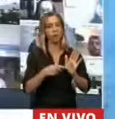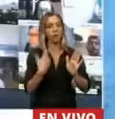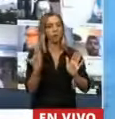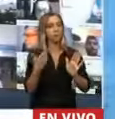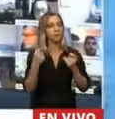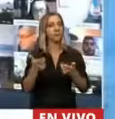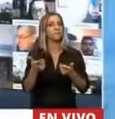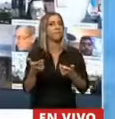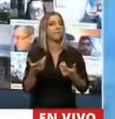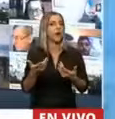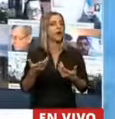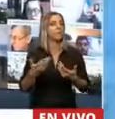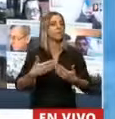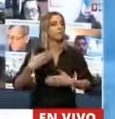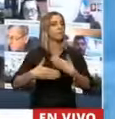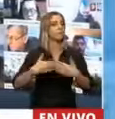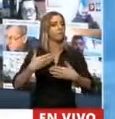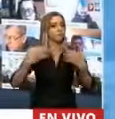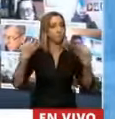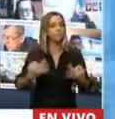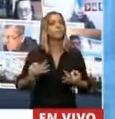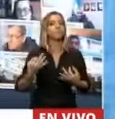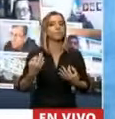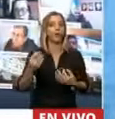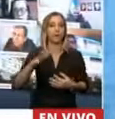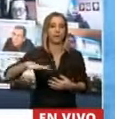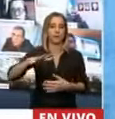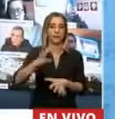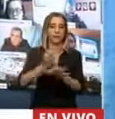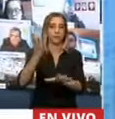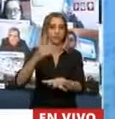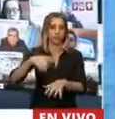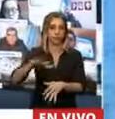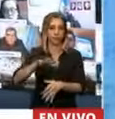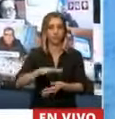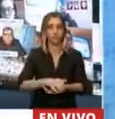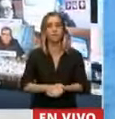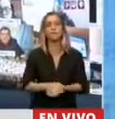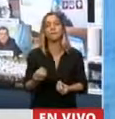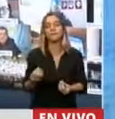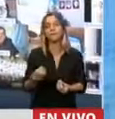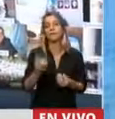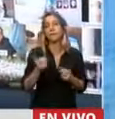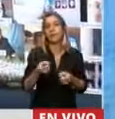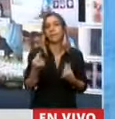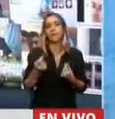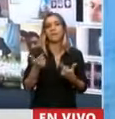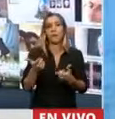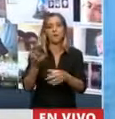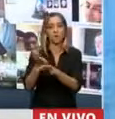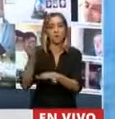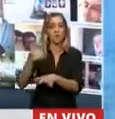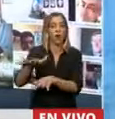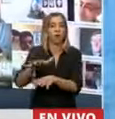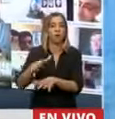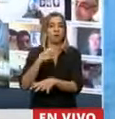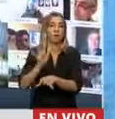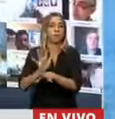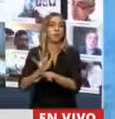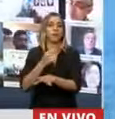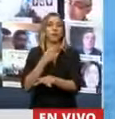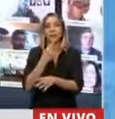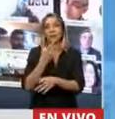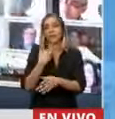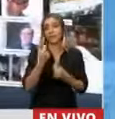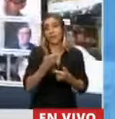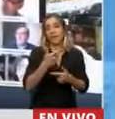le da un marco de desarrollo, de mejor desarrollo a la profesión, de interrelación del sector profesional con los